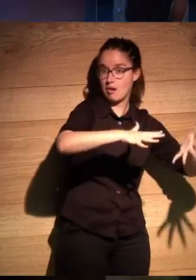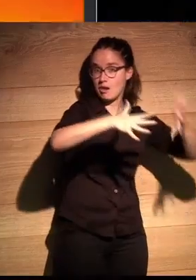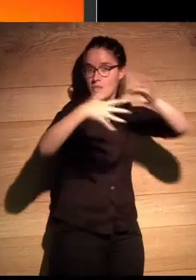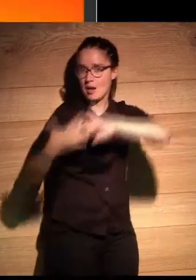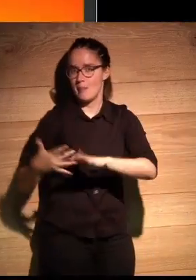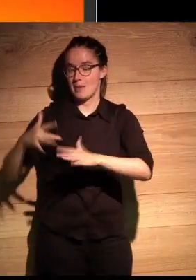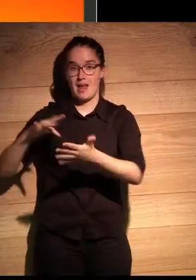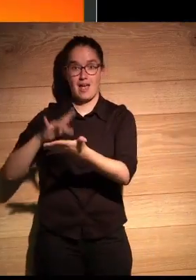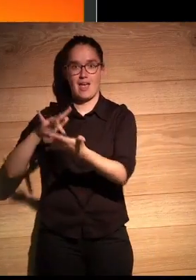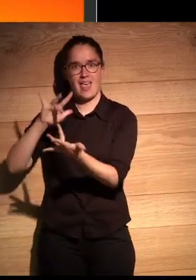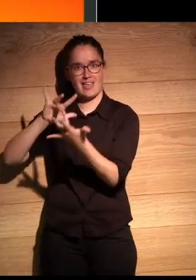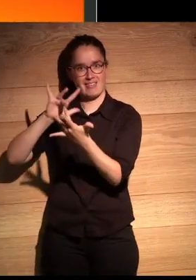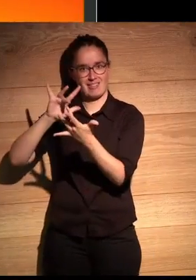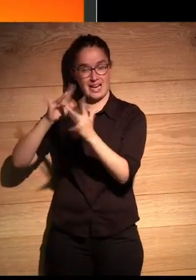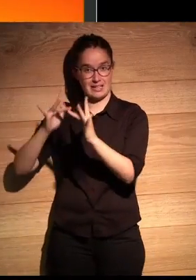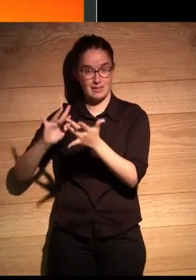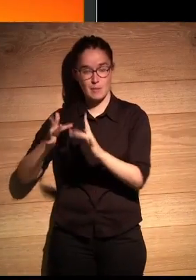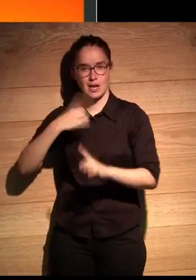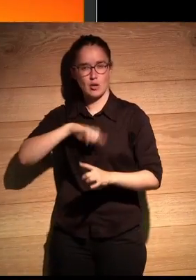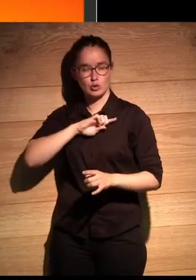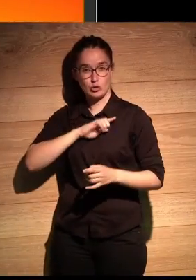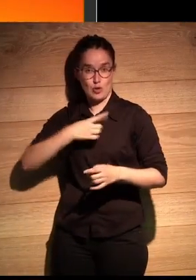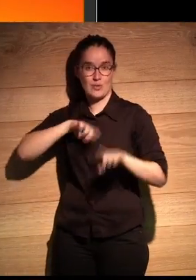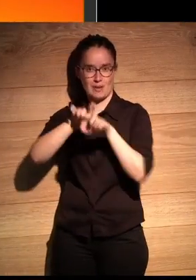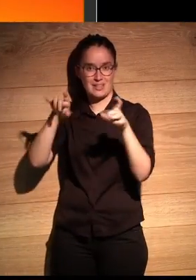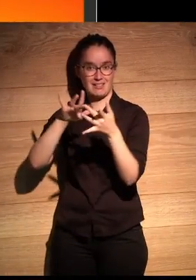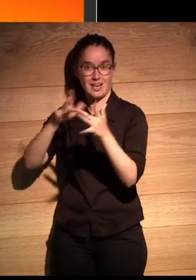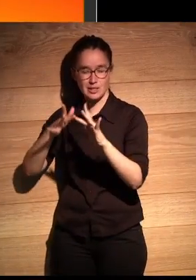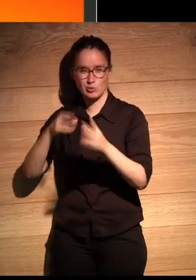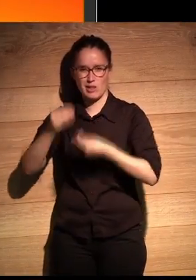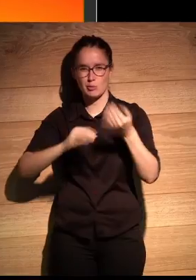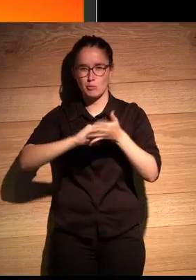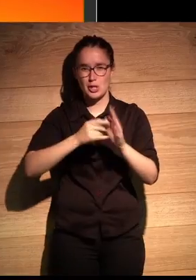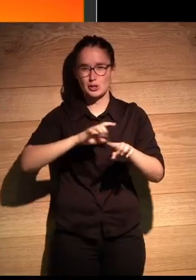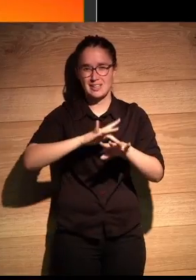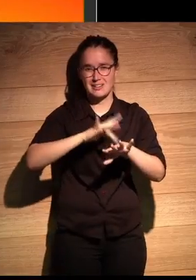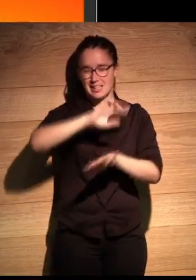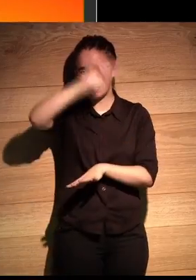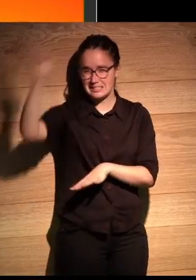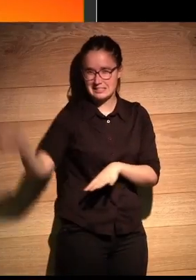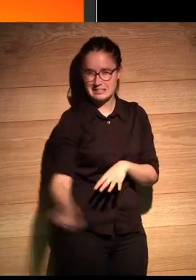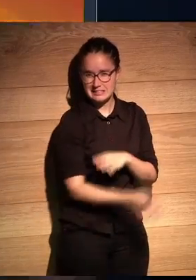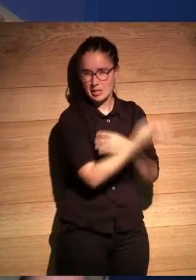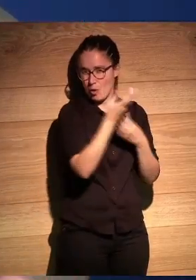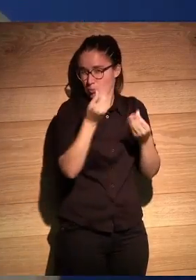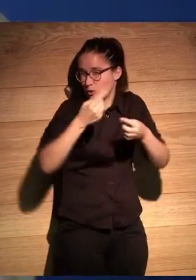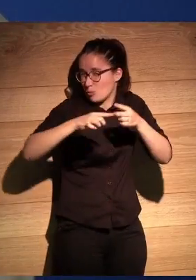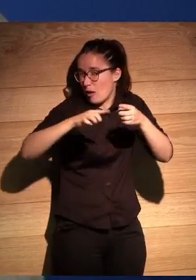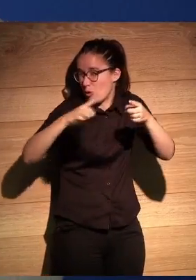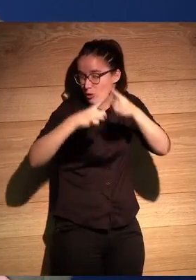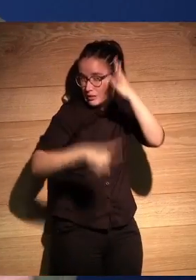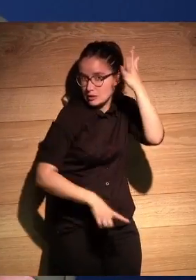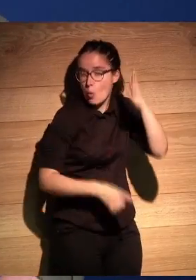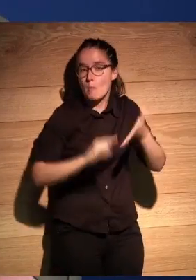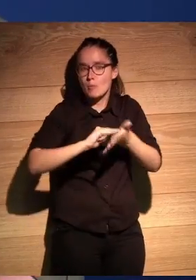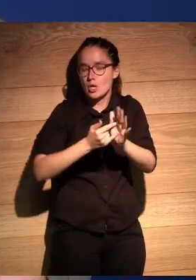interactiva. Y para nosotros, sin duda, en interactivos que hacemos un montón de proyectos digitales de diferente tipo, desde e-commerce y cosas que no tienen nada que ver, que